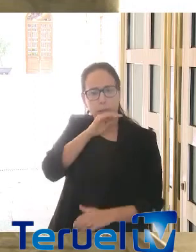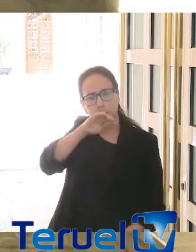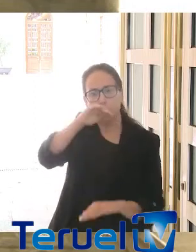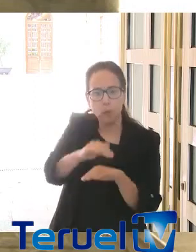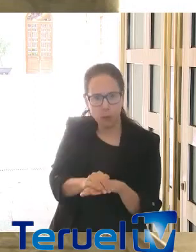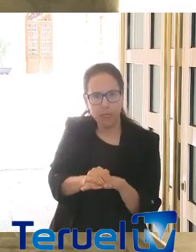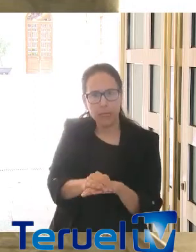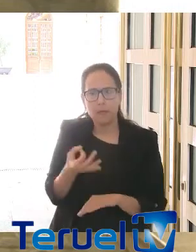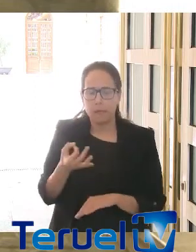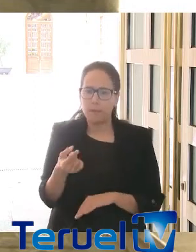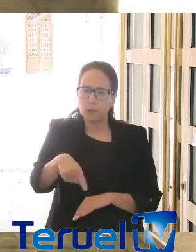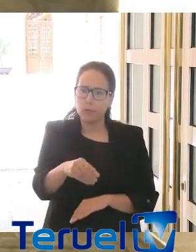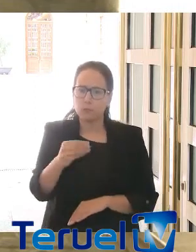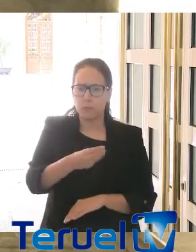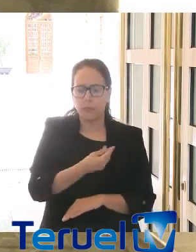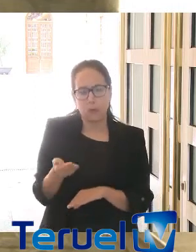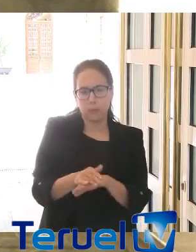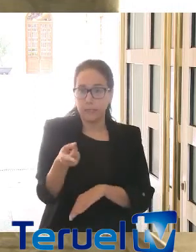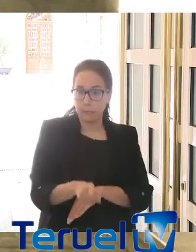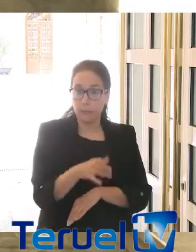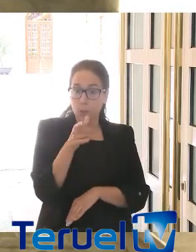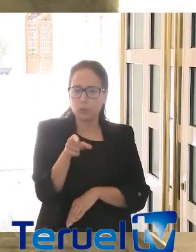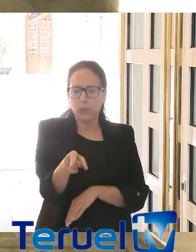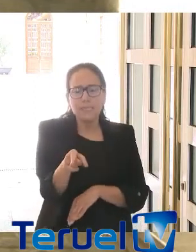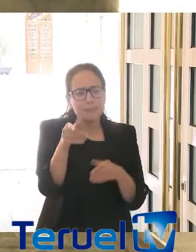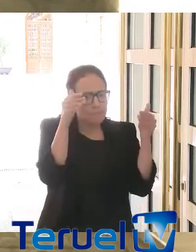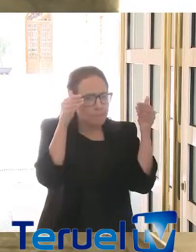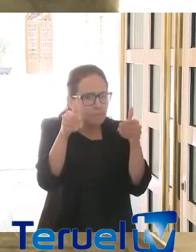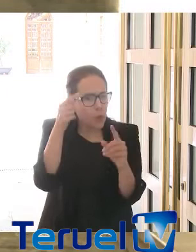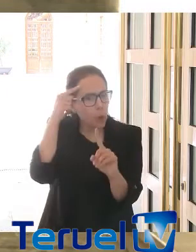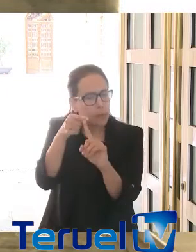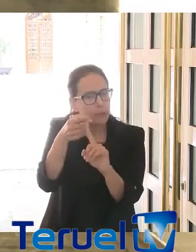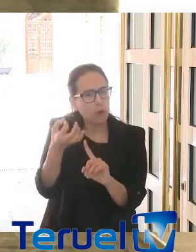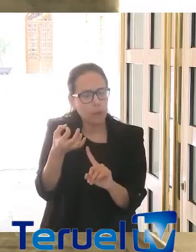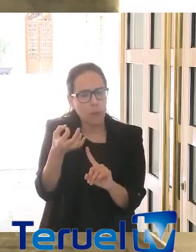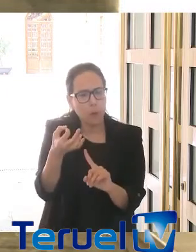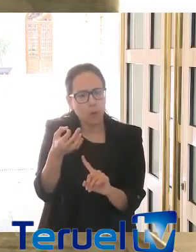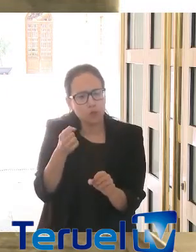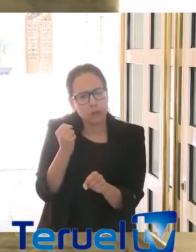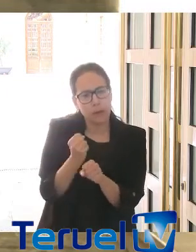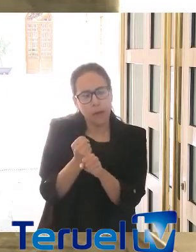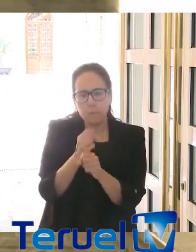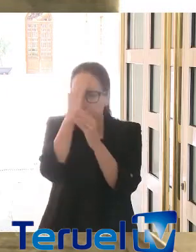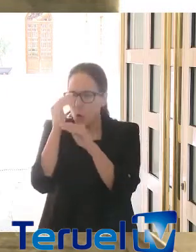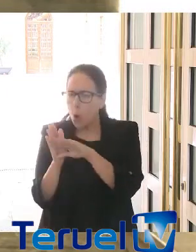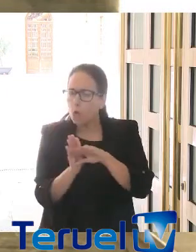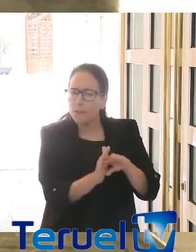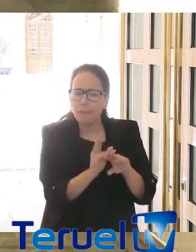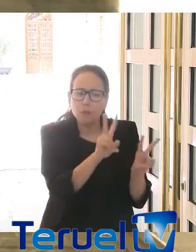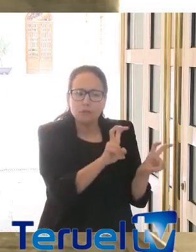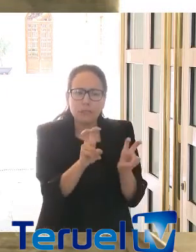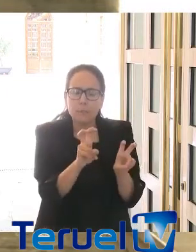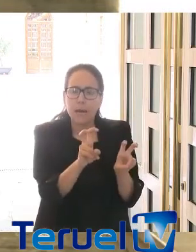aragoneses merecen y en esa dirección tenemos que trabajar, insisto, con criterio de unidad, dejando a un lado todo lo que sea